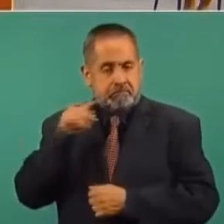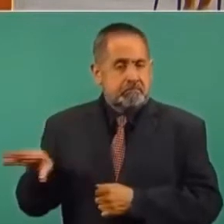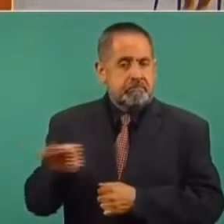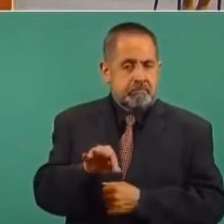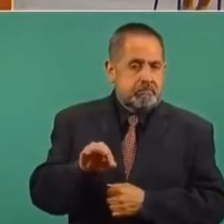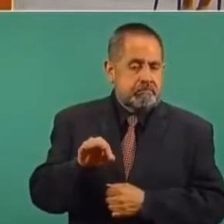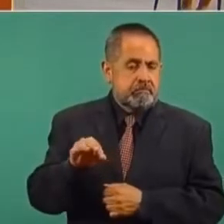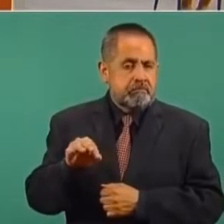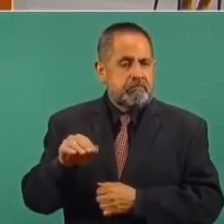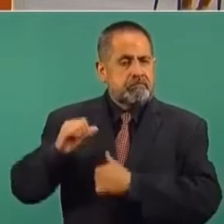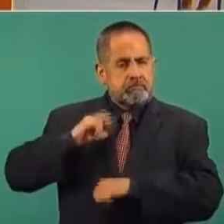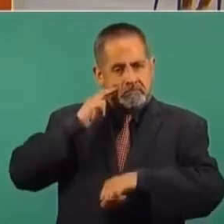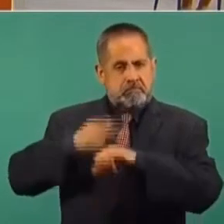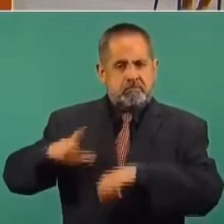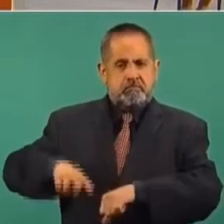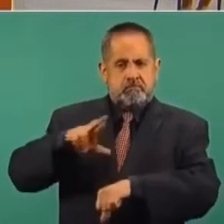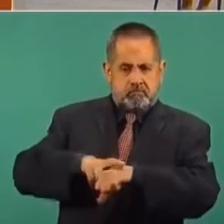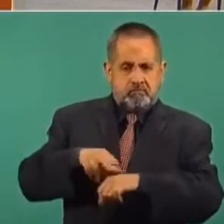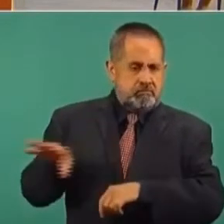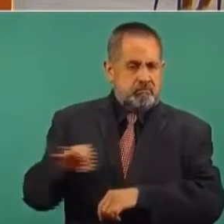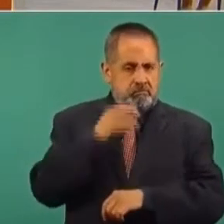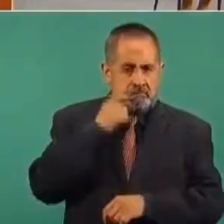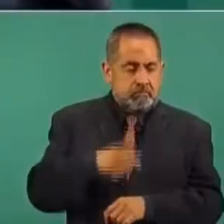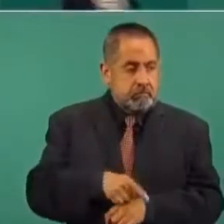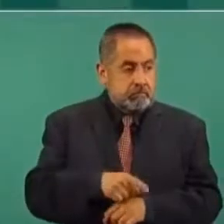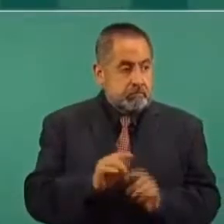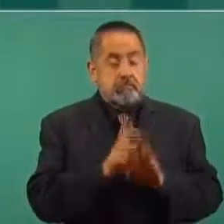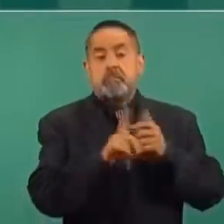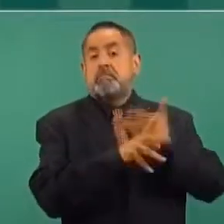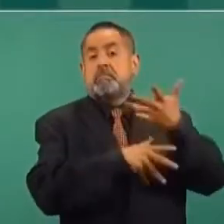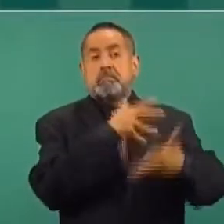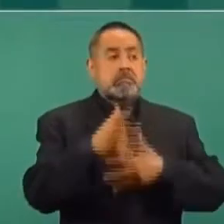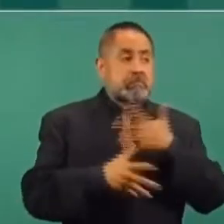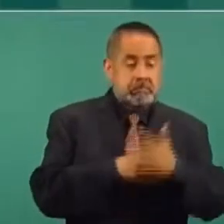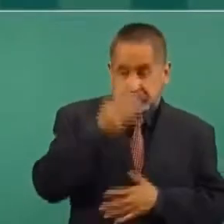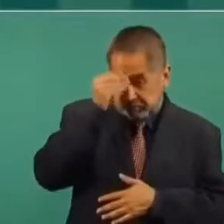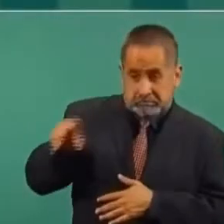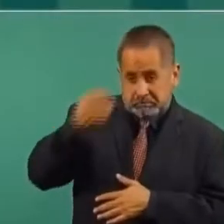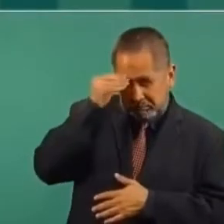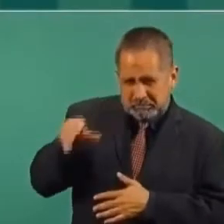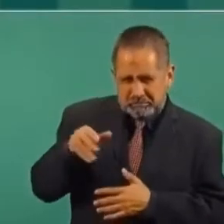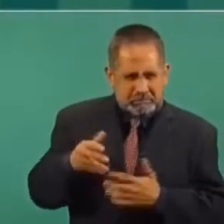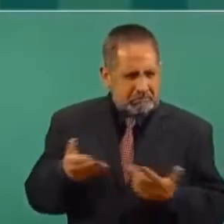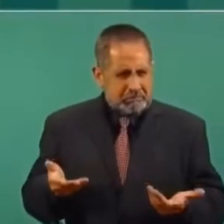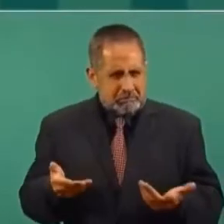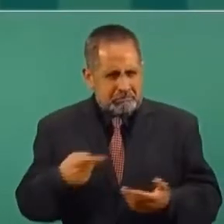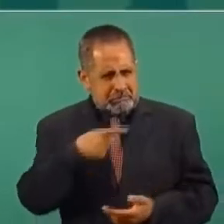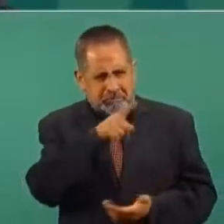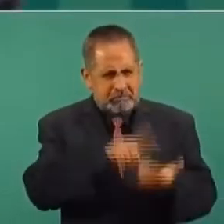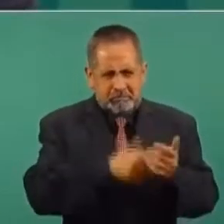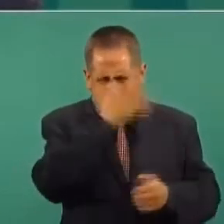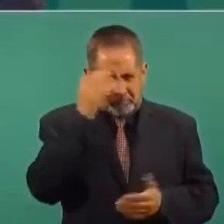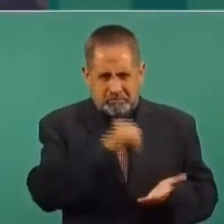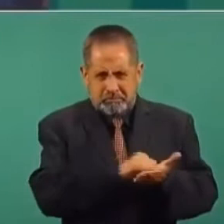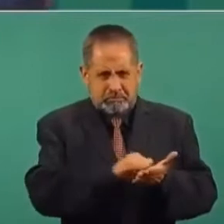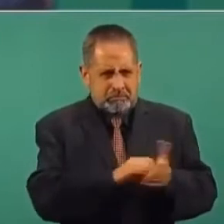buscando ser candidato, cuando surge todo este escándalo, ¿qué no saben los